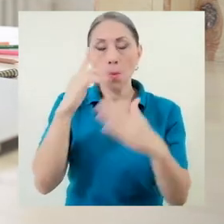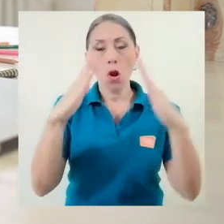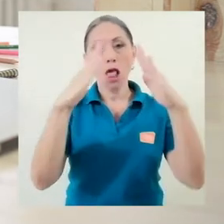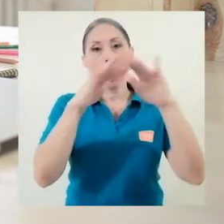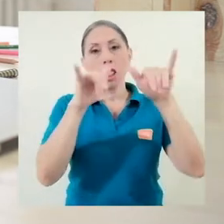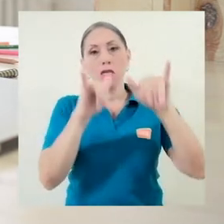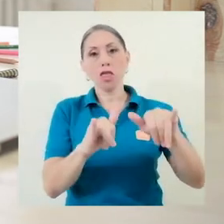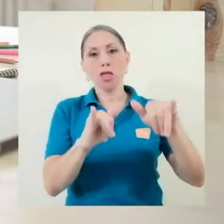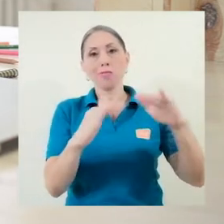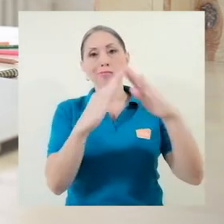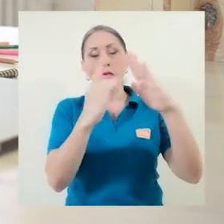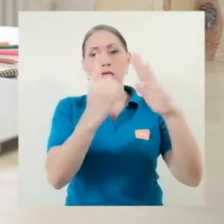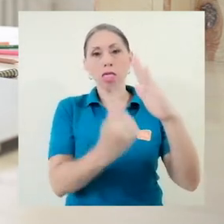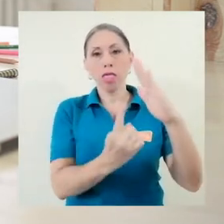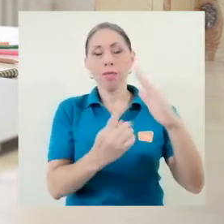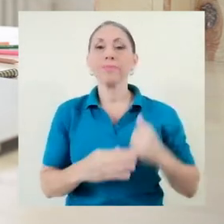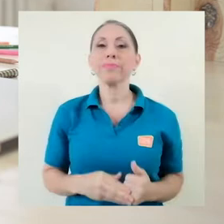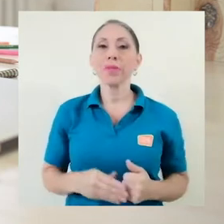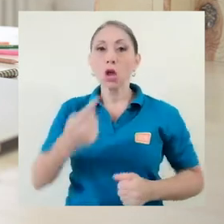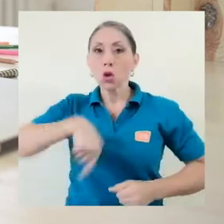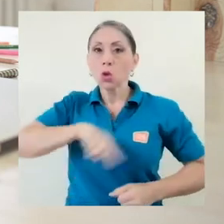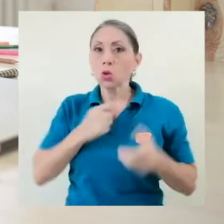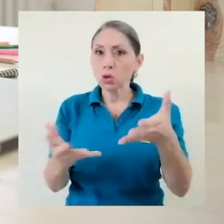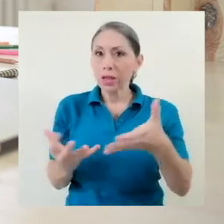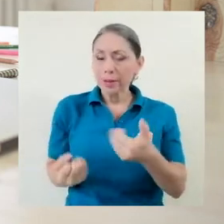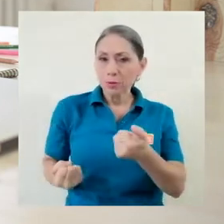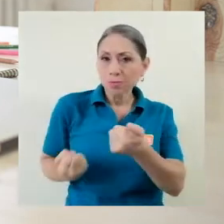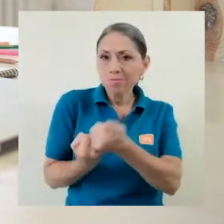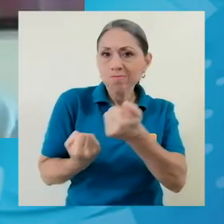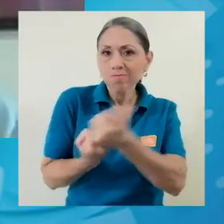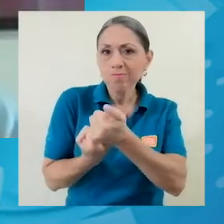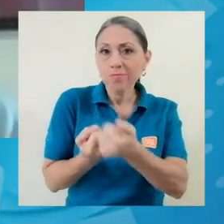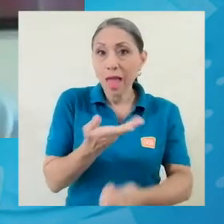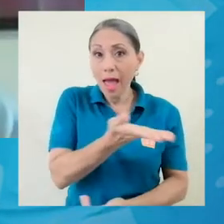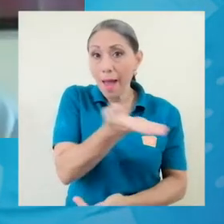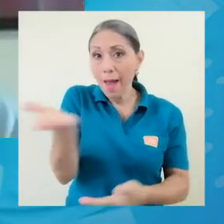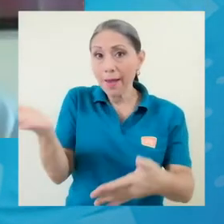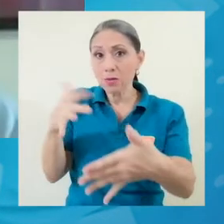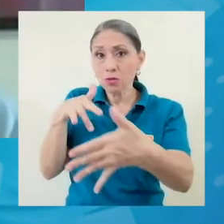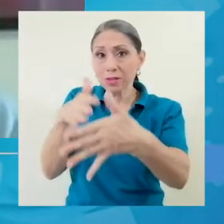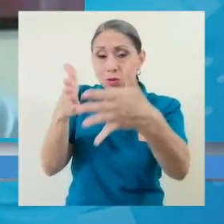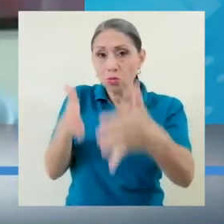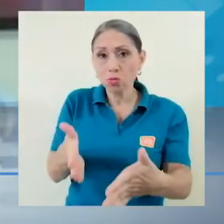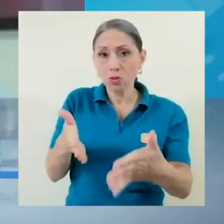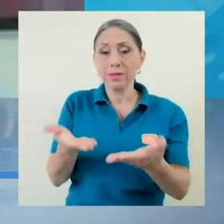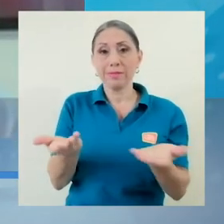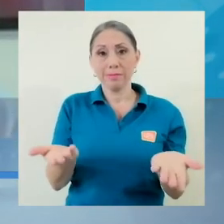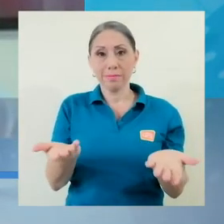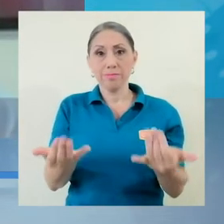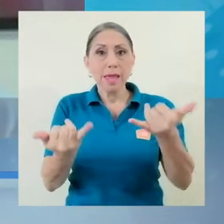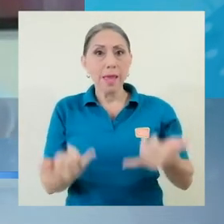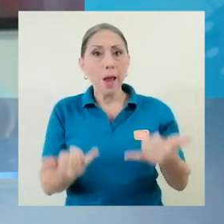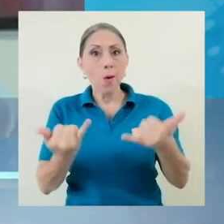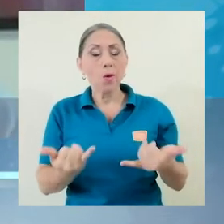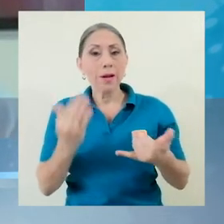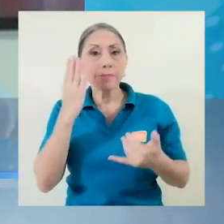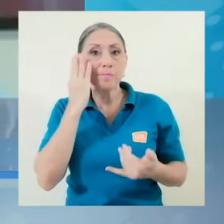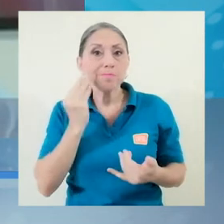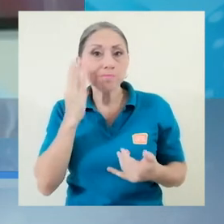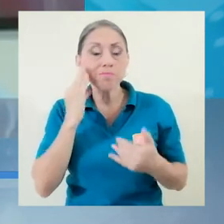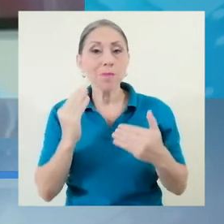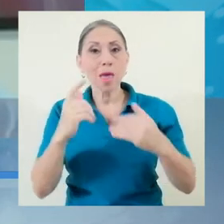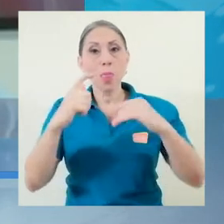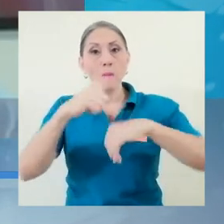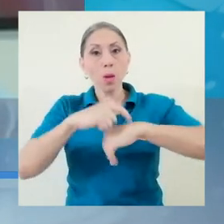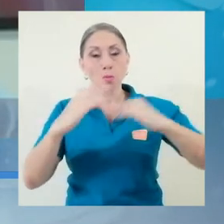cuarentena. Queremos ser ese apoyo, ese soporte para esos estudiantes y esos estudiantes que están viviendo en